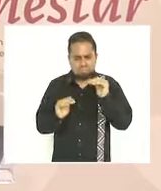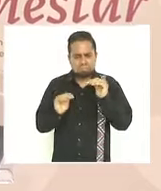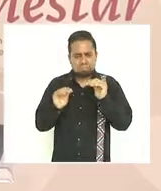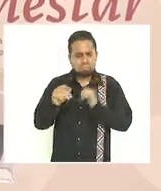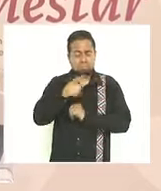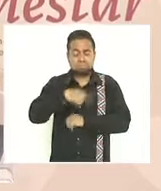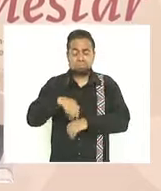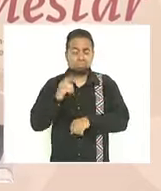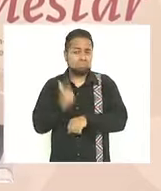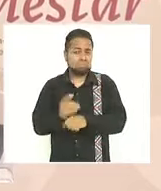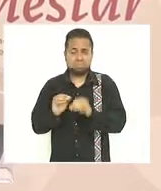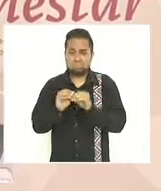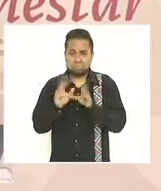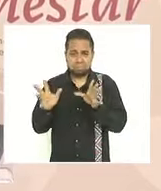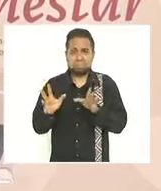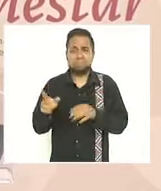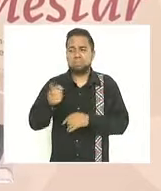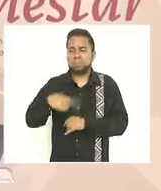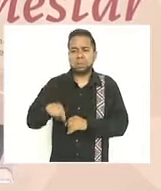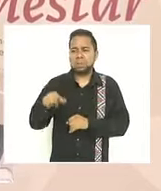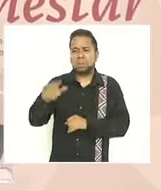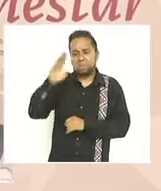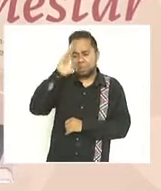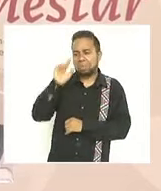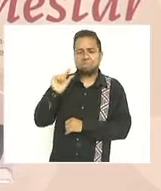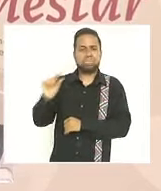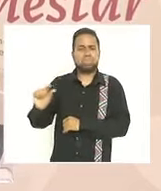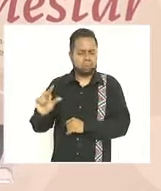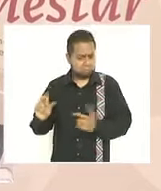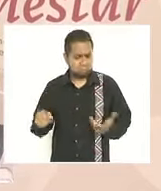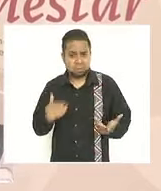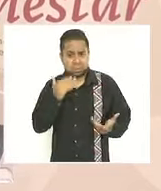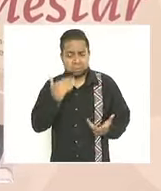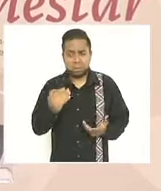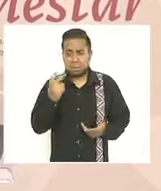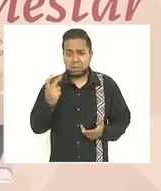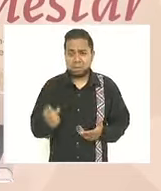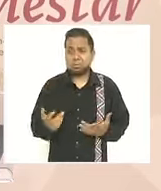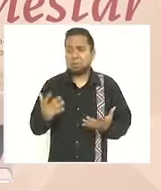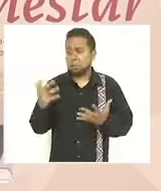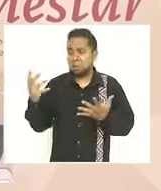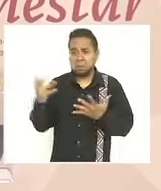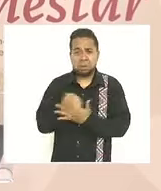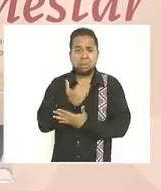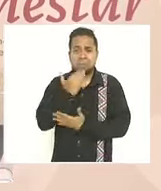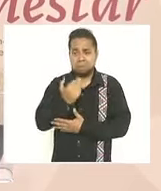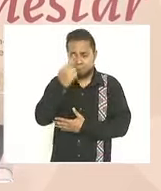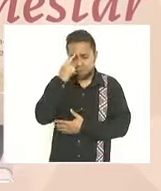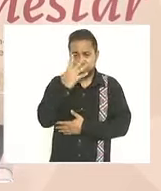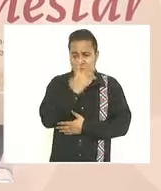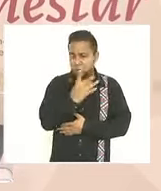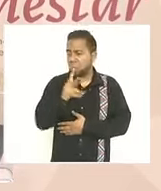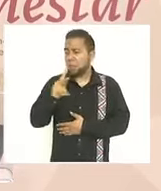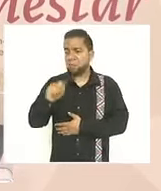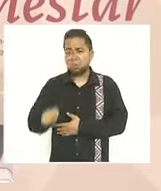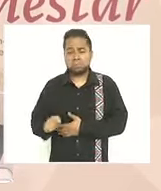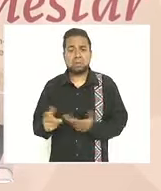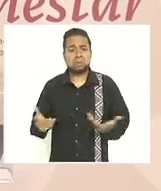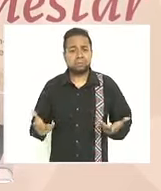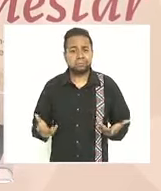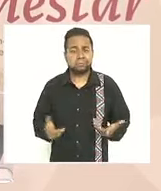negarlo ni minimizarlo y es una gran un gran logro de la cuarta transformación